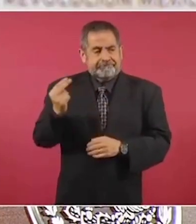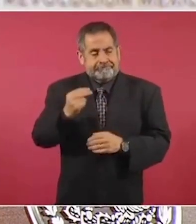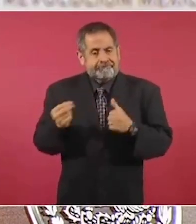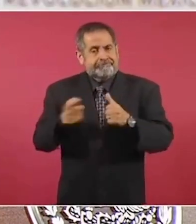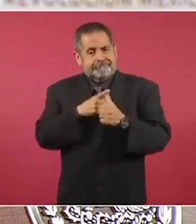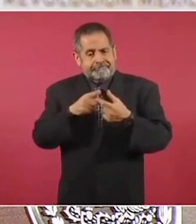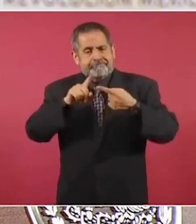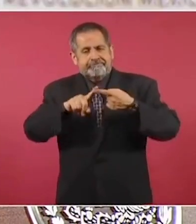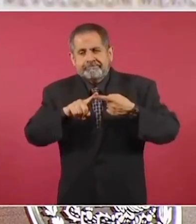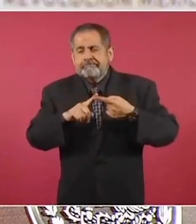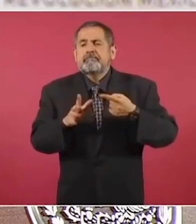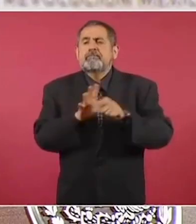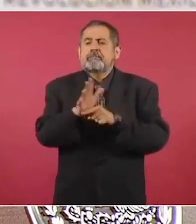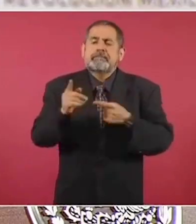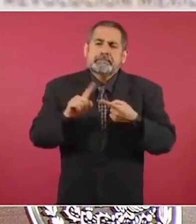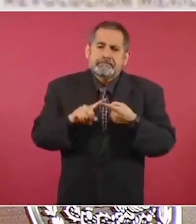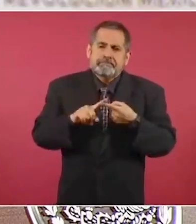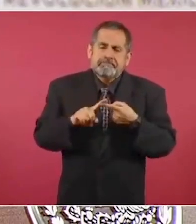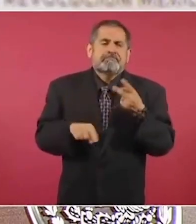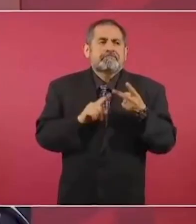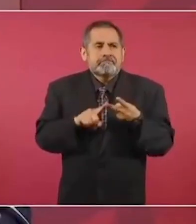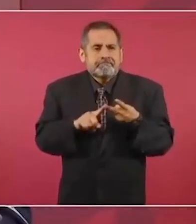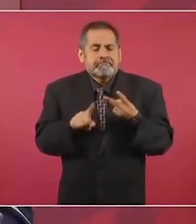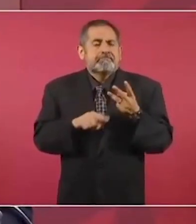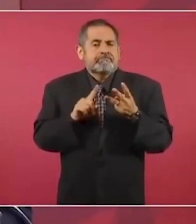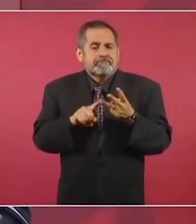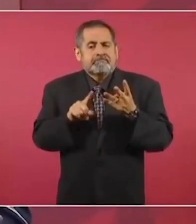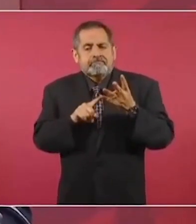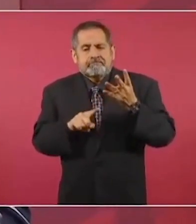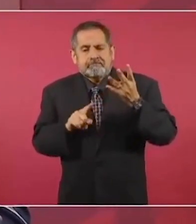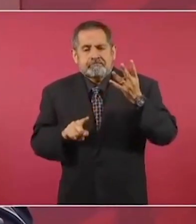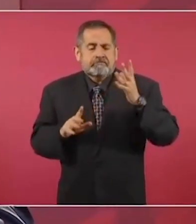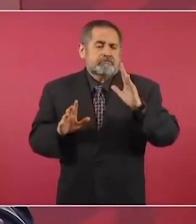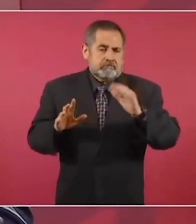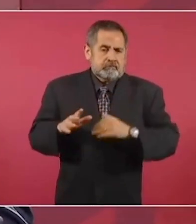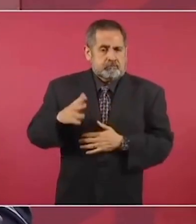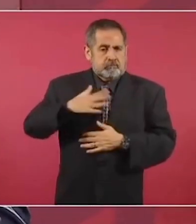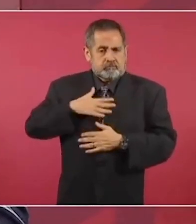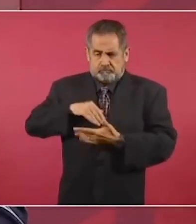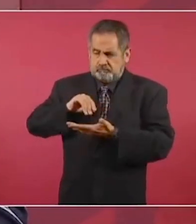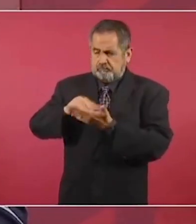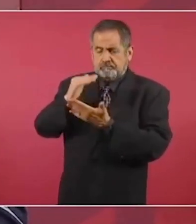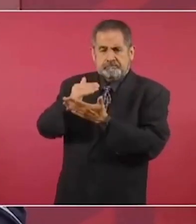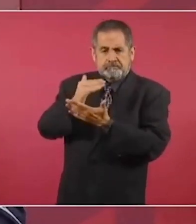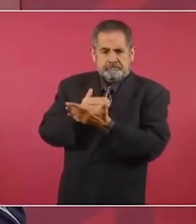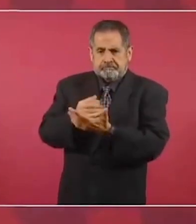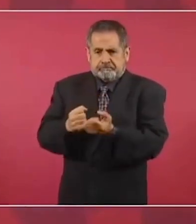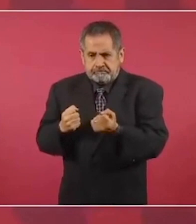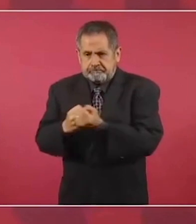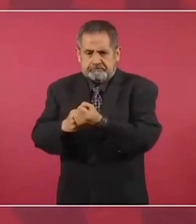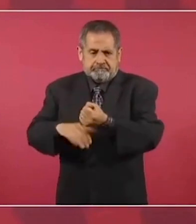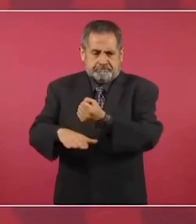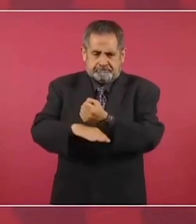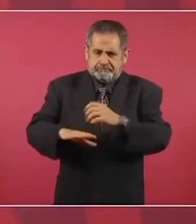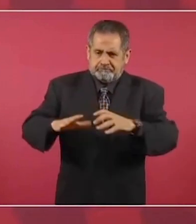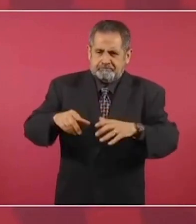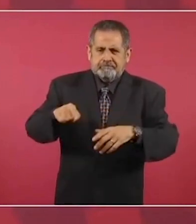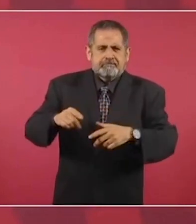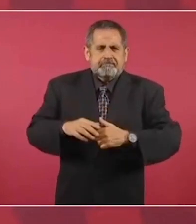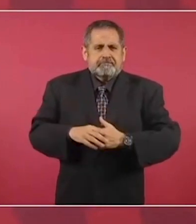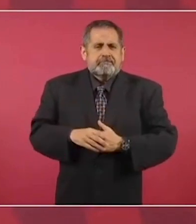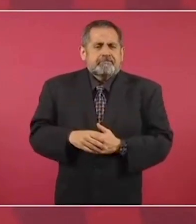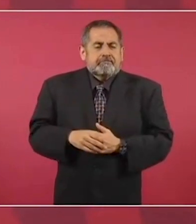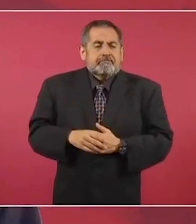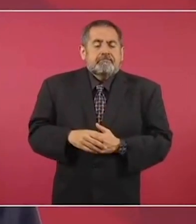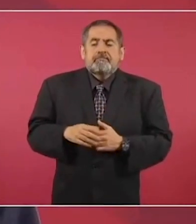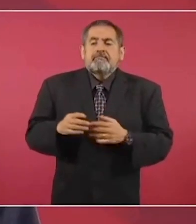Yo voy a dejar las bases, en algunos